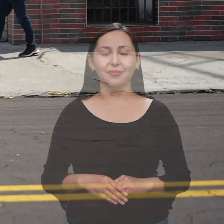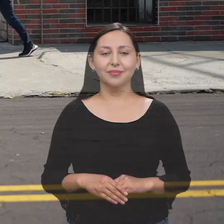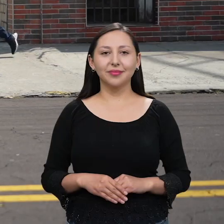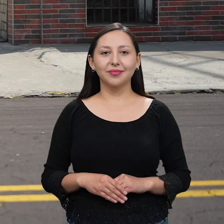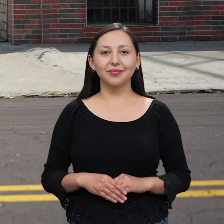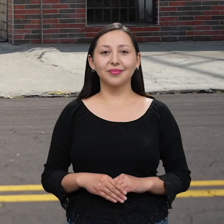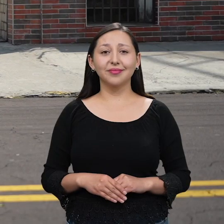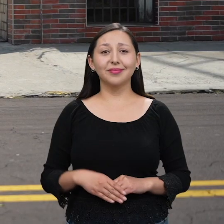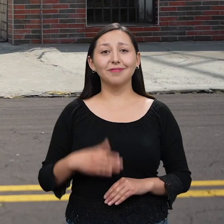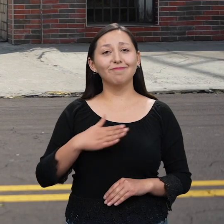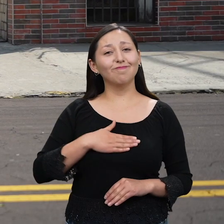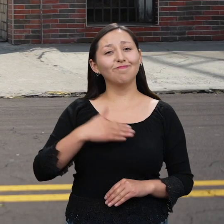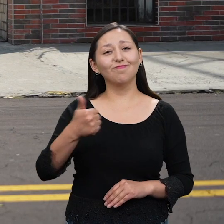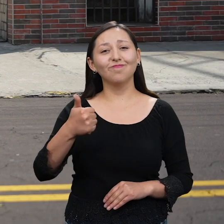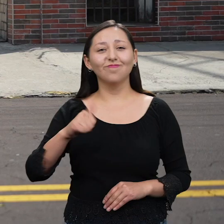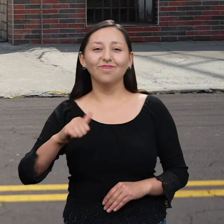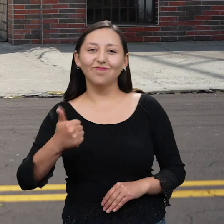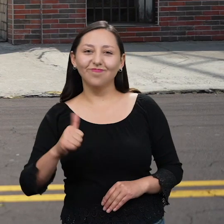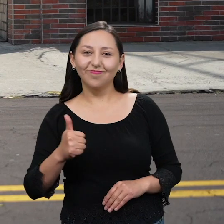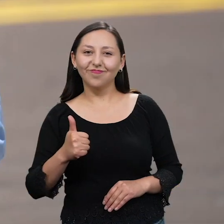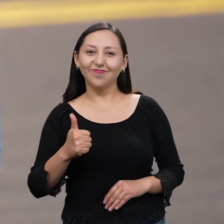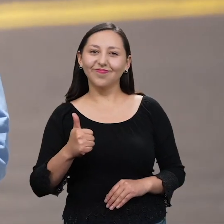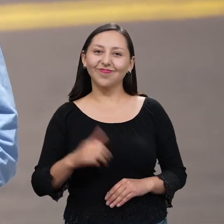¿Qué más, Fran? Hola, Sebas.